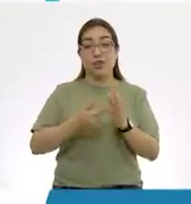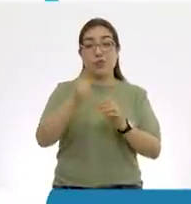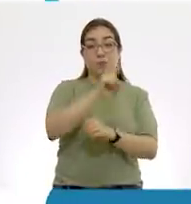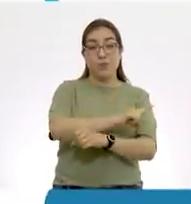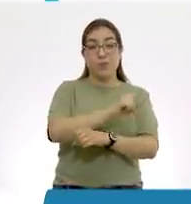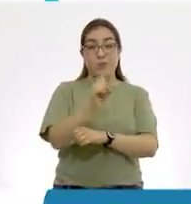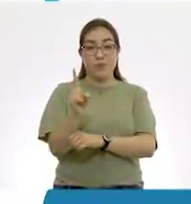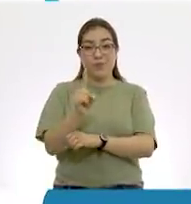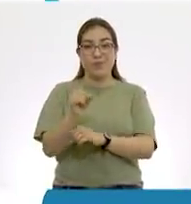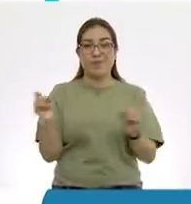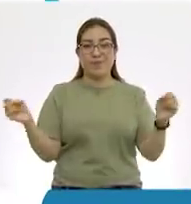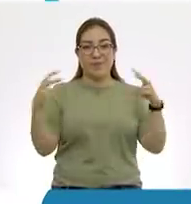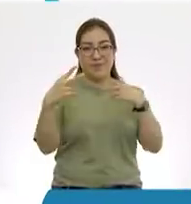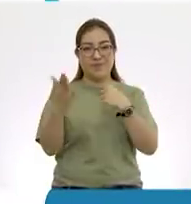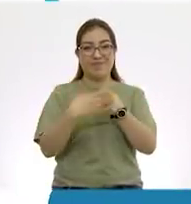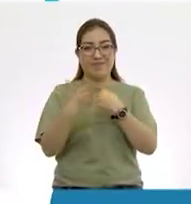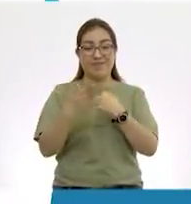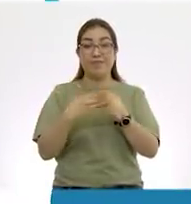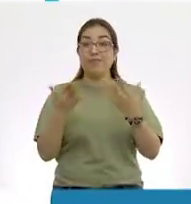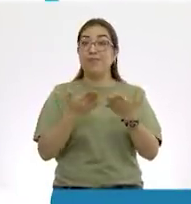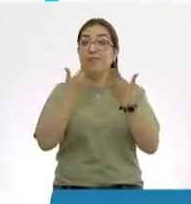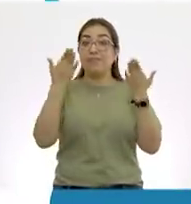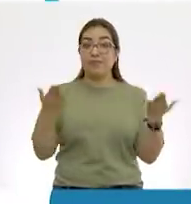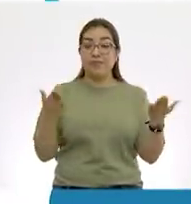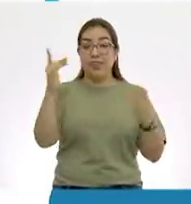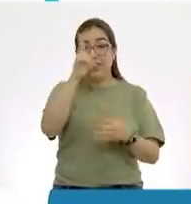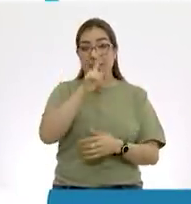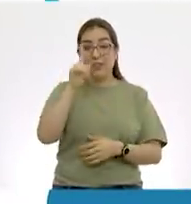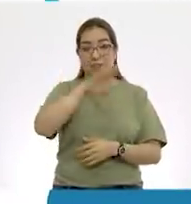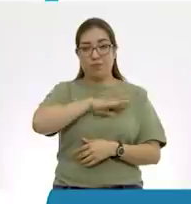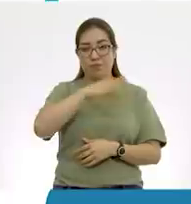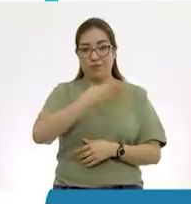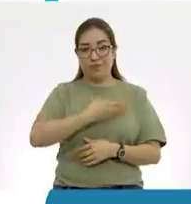próxima. A continuación, Lengua Materna.